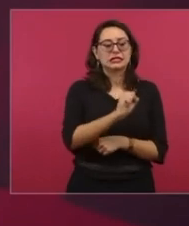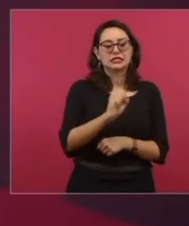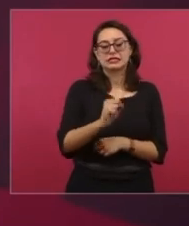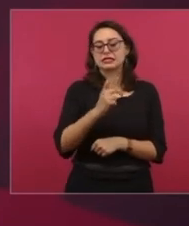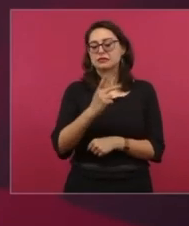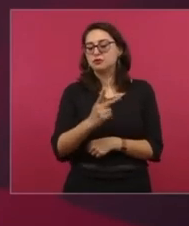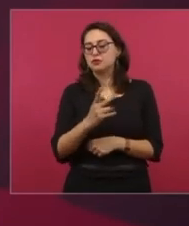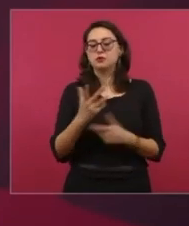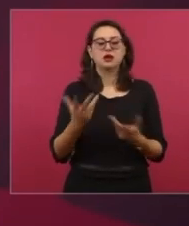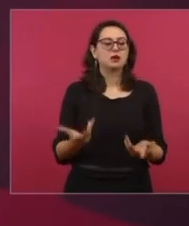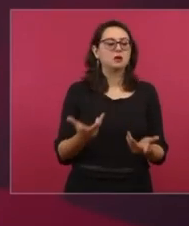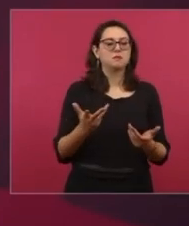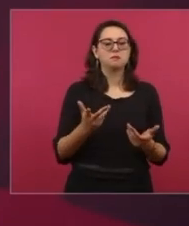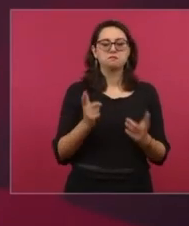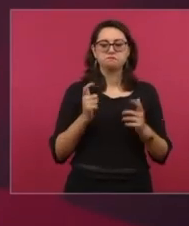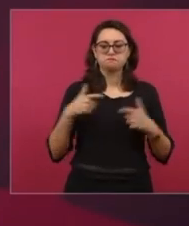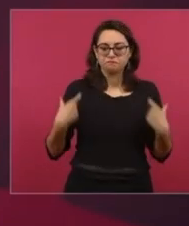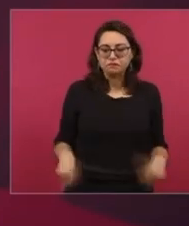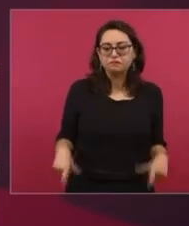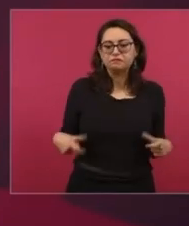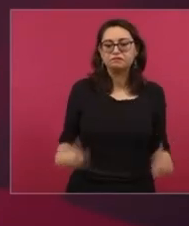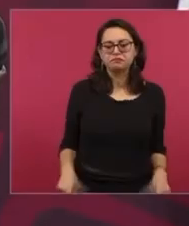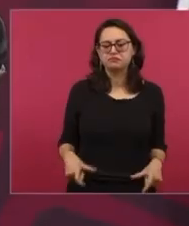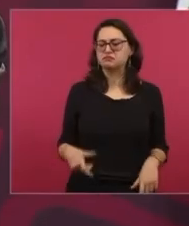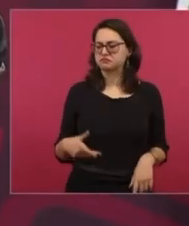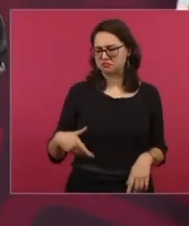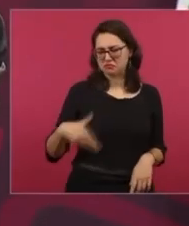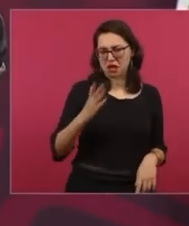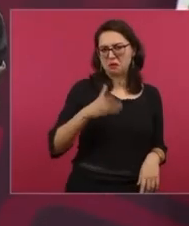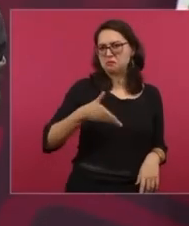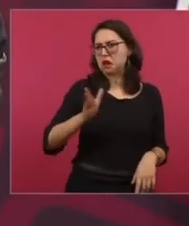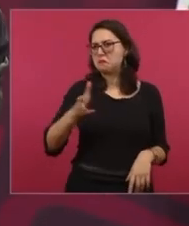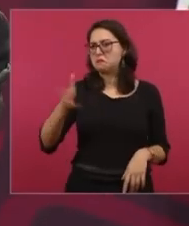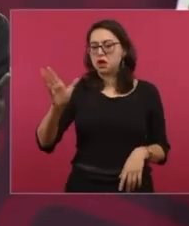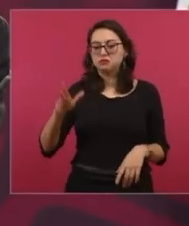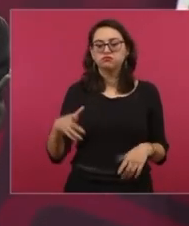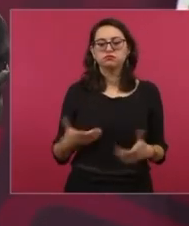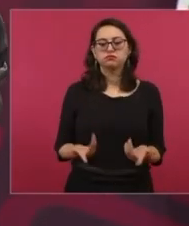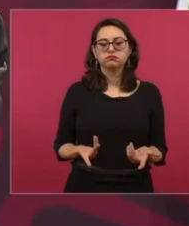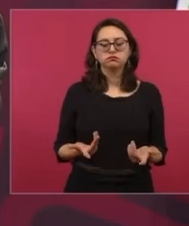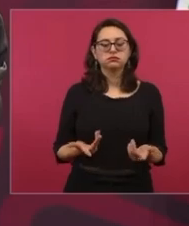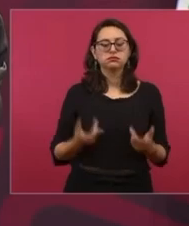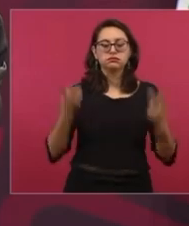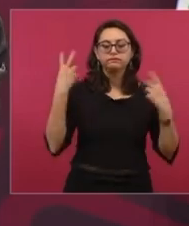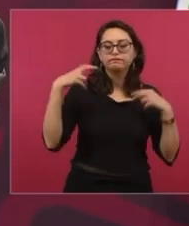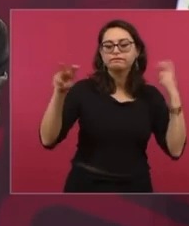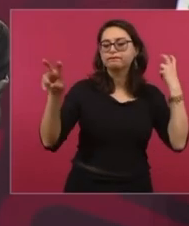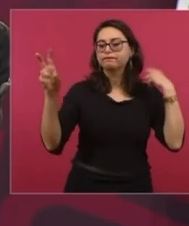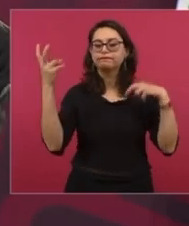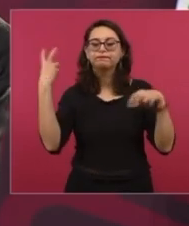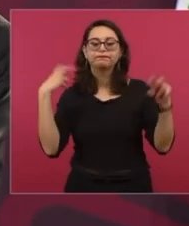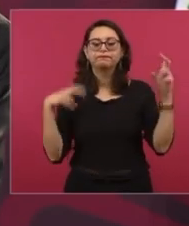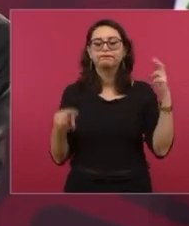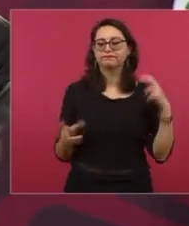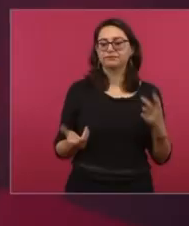Economía, familiares y